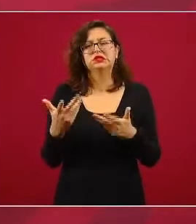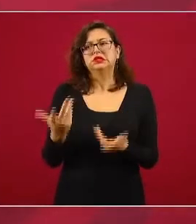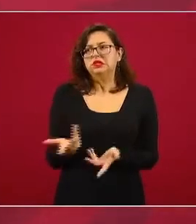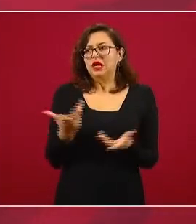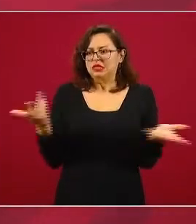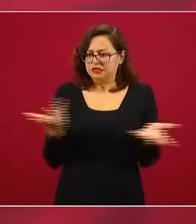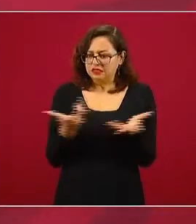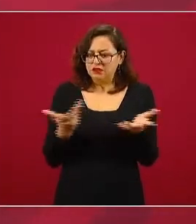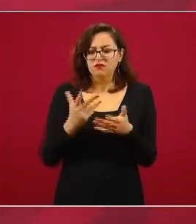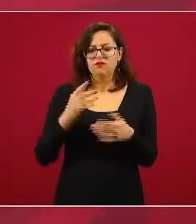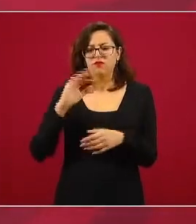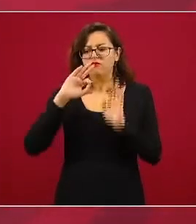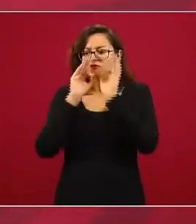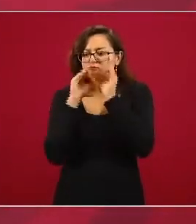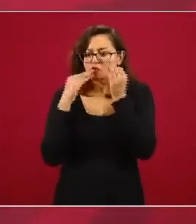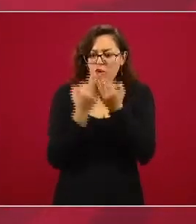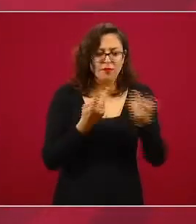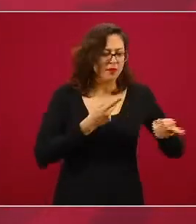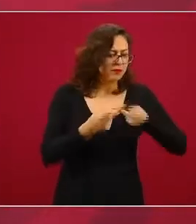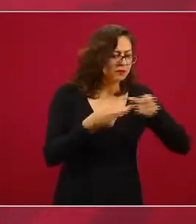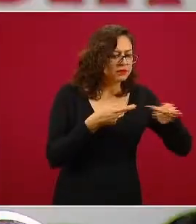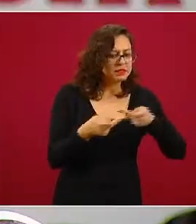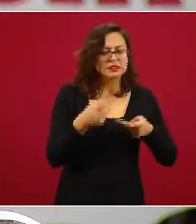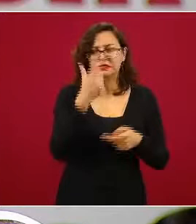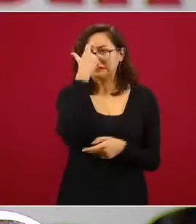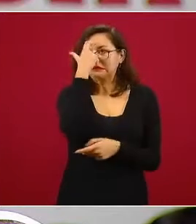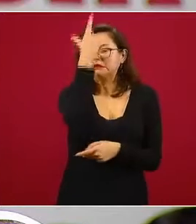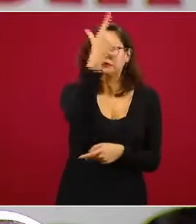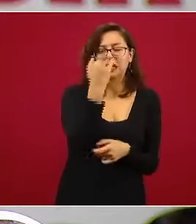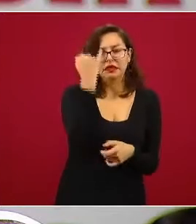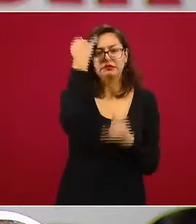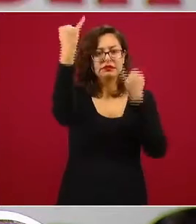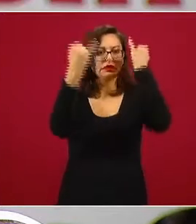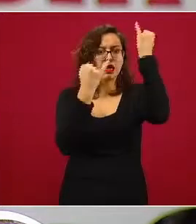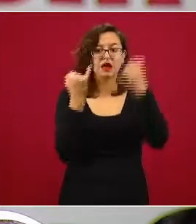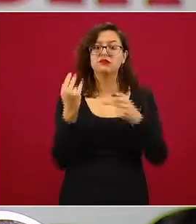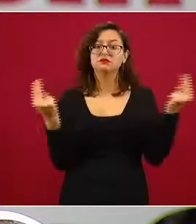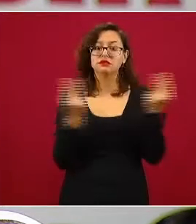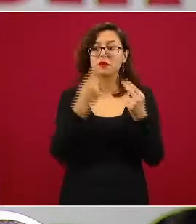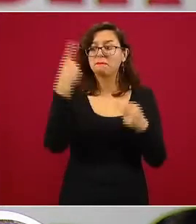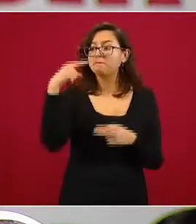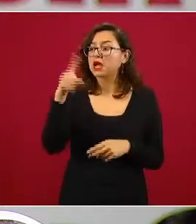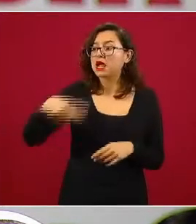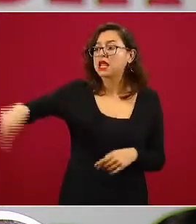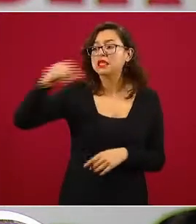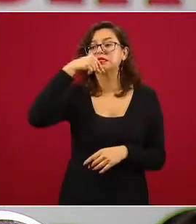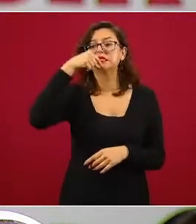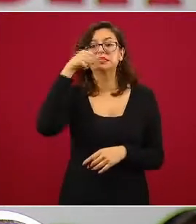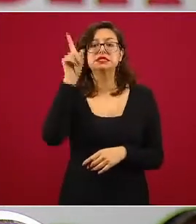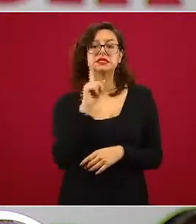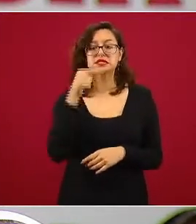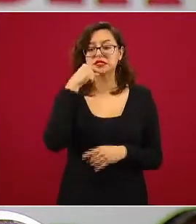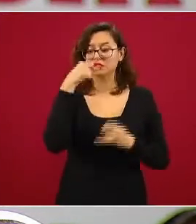niños, adolescentes y jóvenes sigan teniendo acceso a la educación.